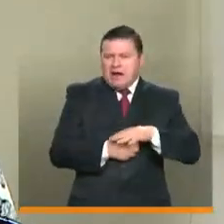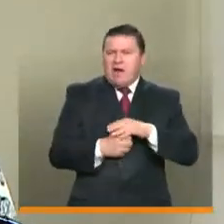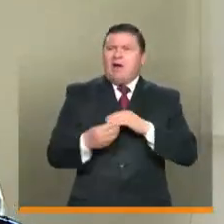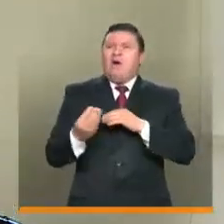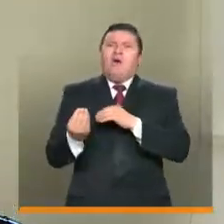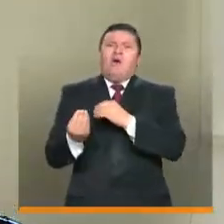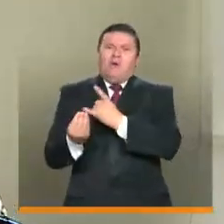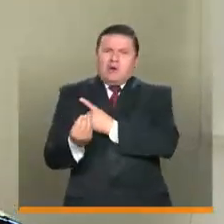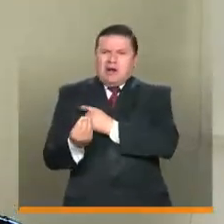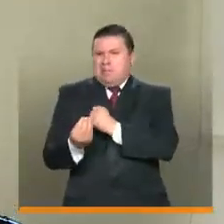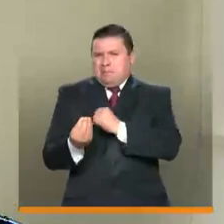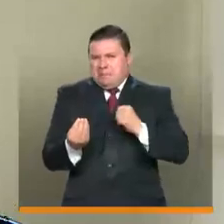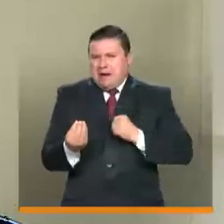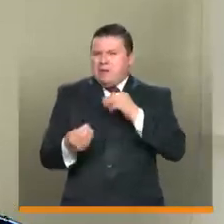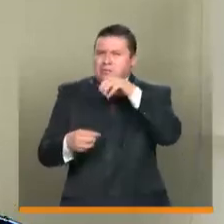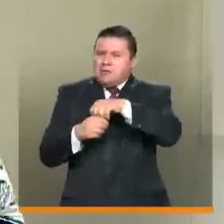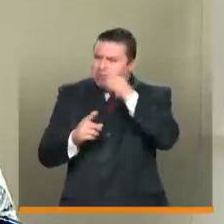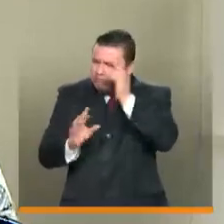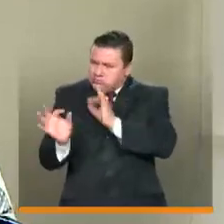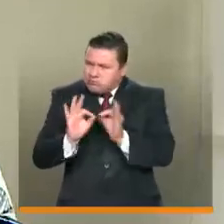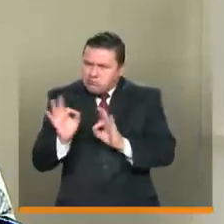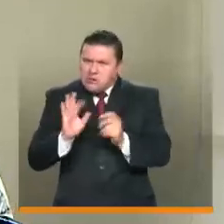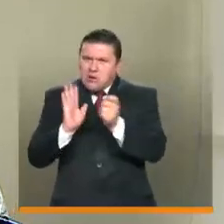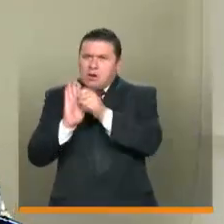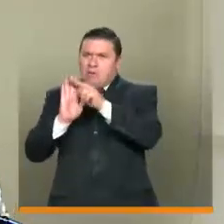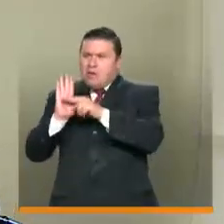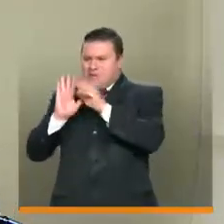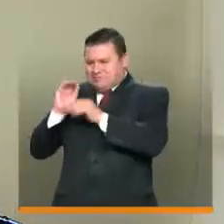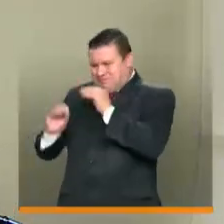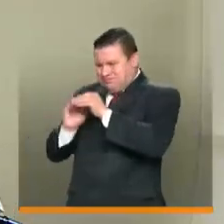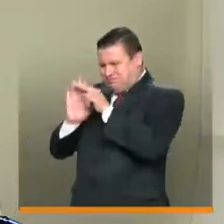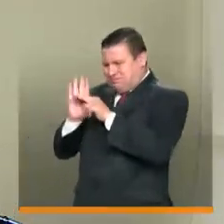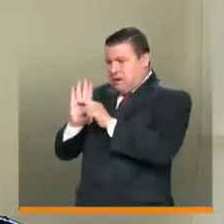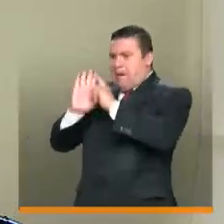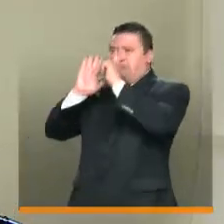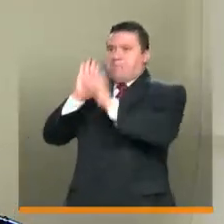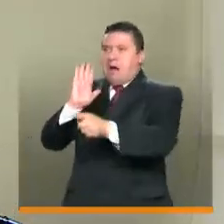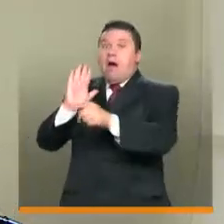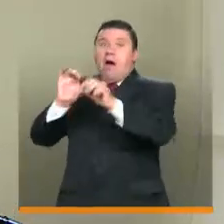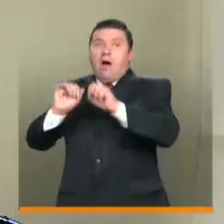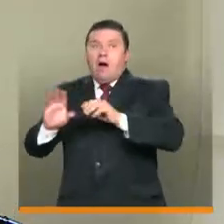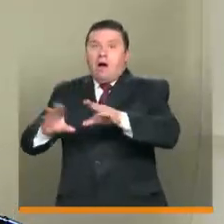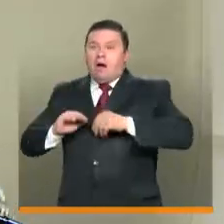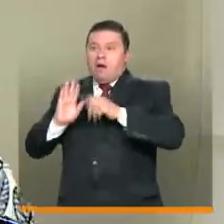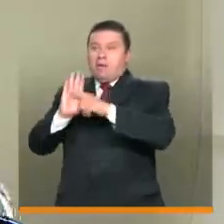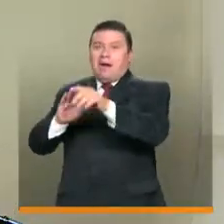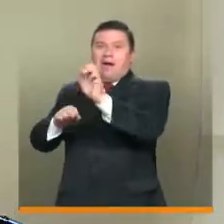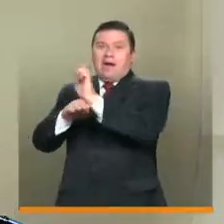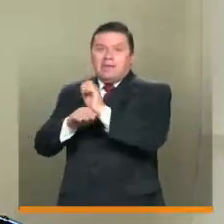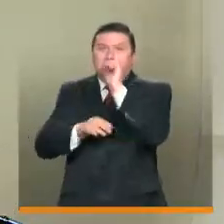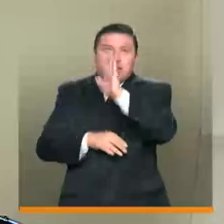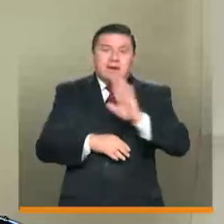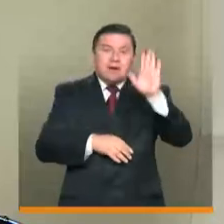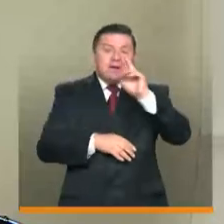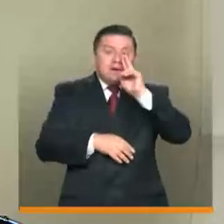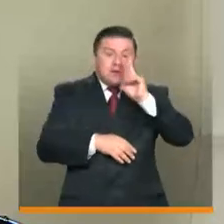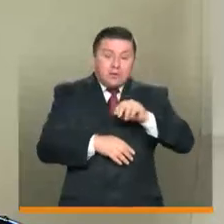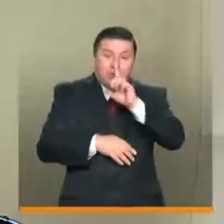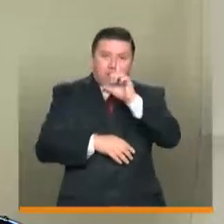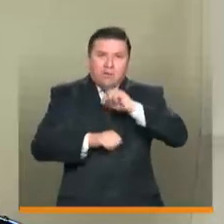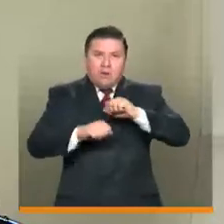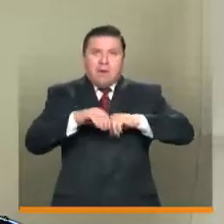técnicas y tecnológicas para preparar a detalle estos protocolos, para que en la fecha autorizada por cada entidad territorial, entre junio y julio,